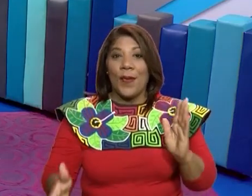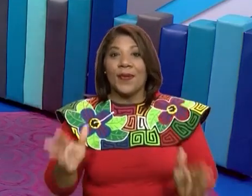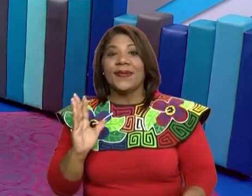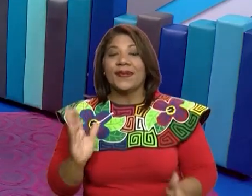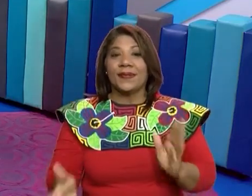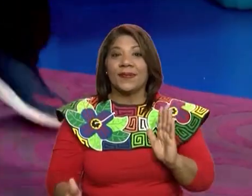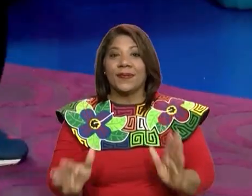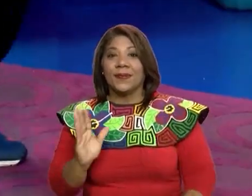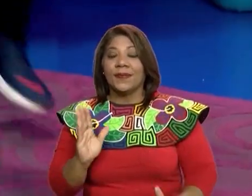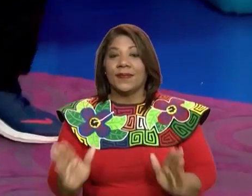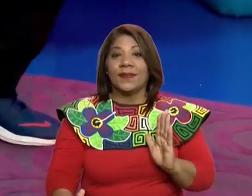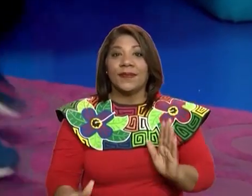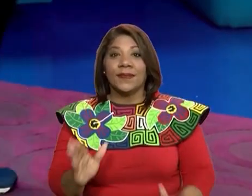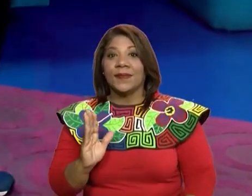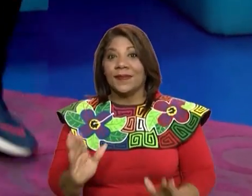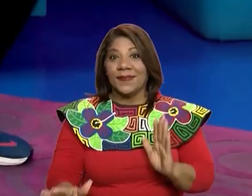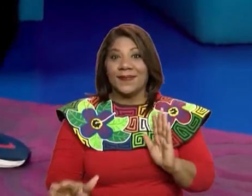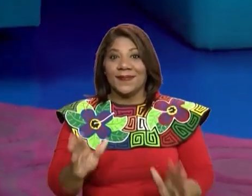Ok,